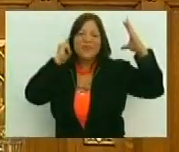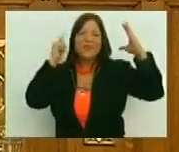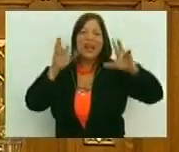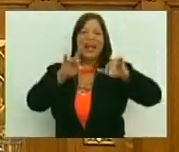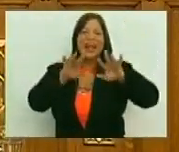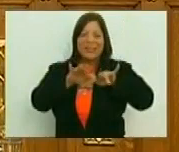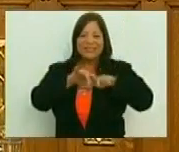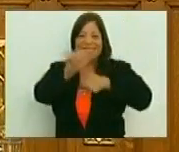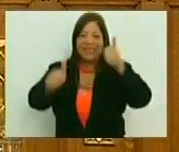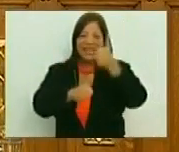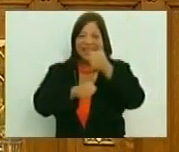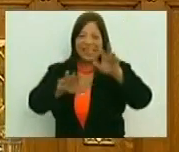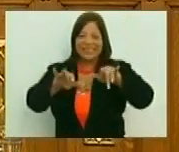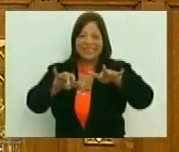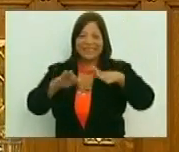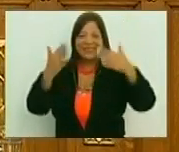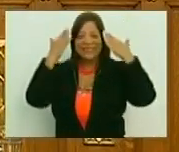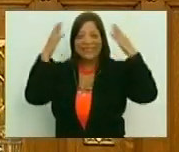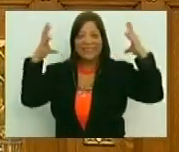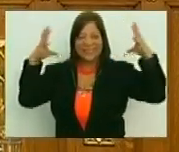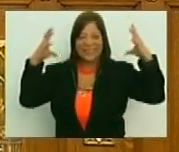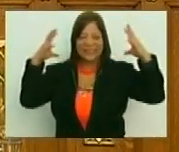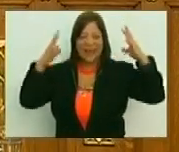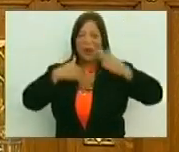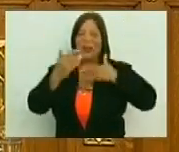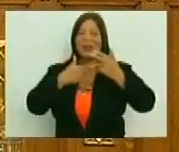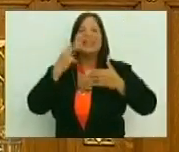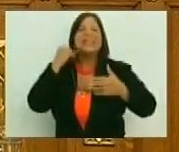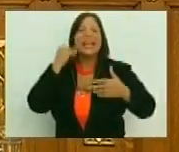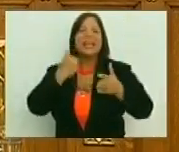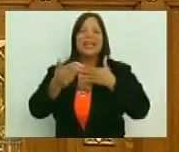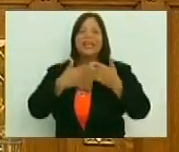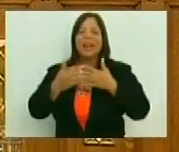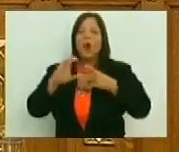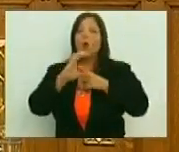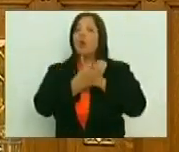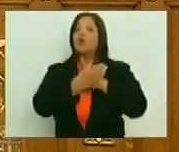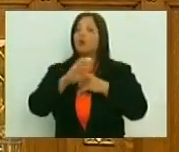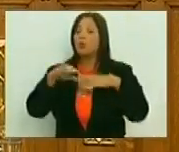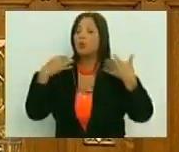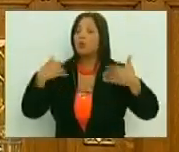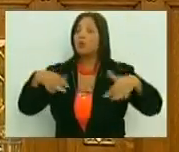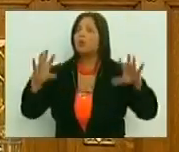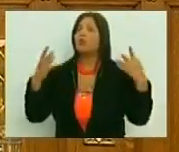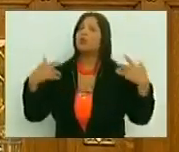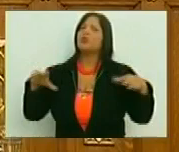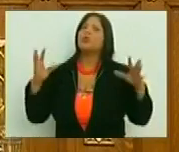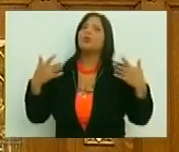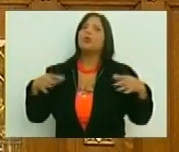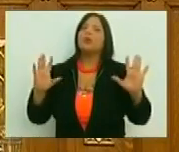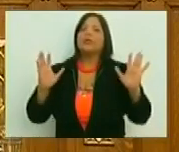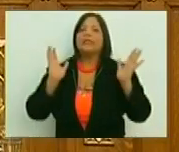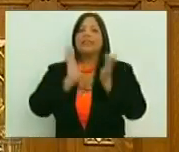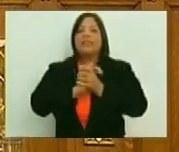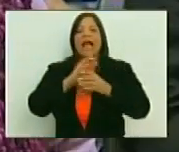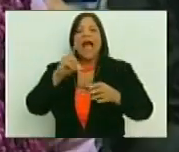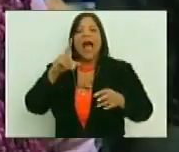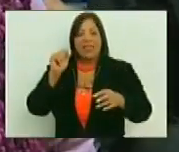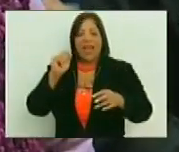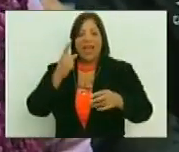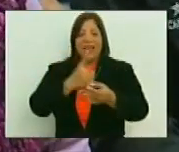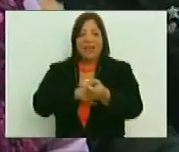Carolis. Esto es, hablar del asunto cultural, bueno, esto es, Adán, cuando uno